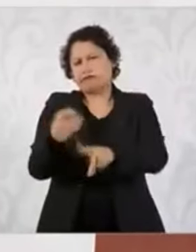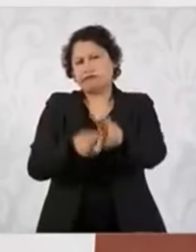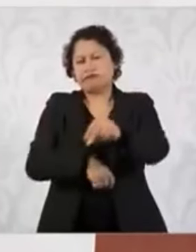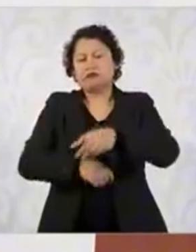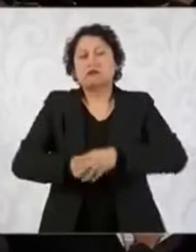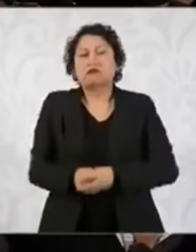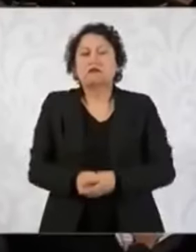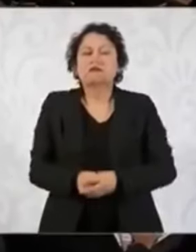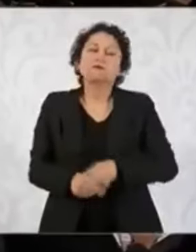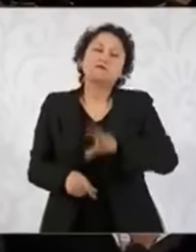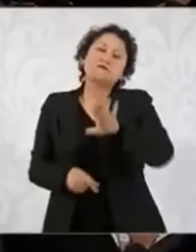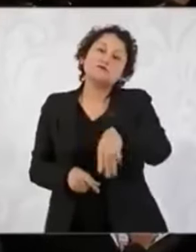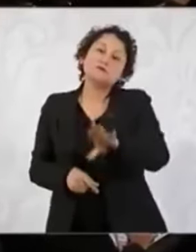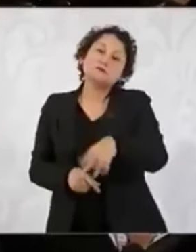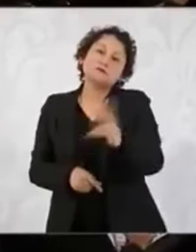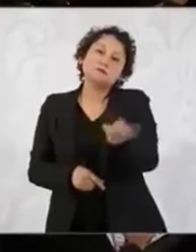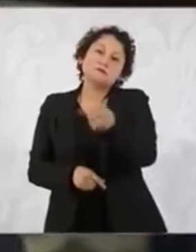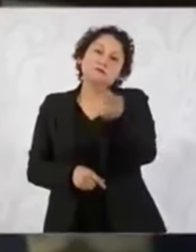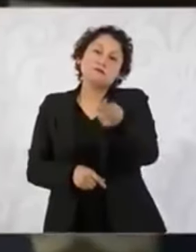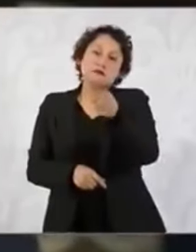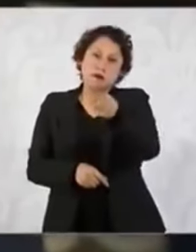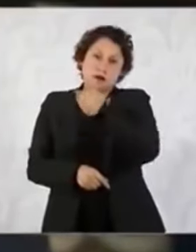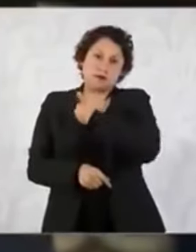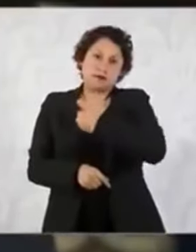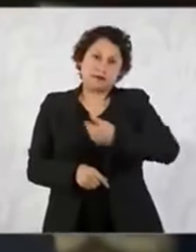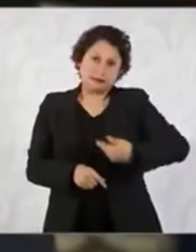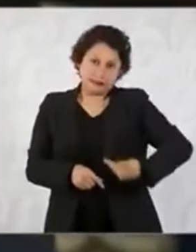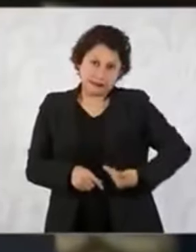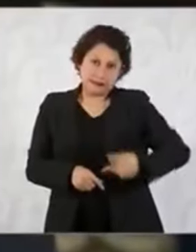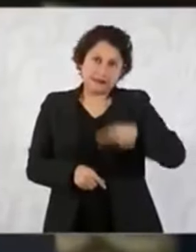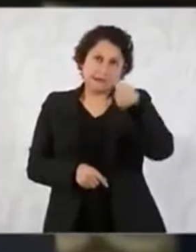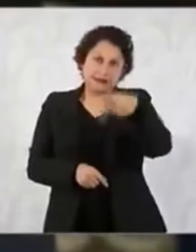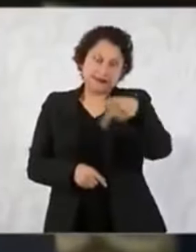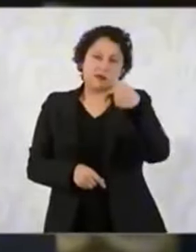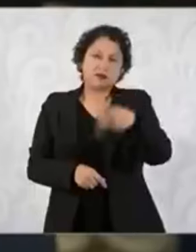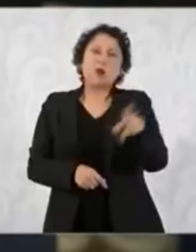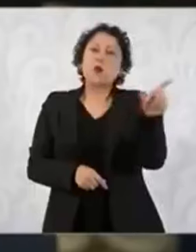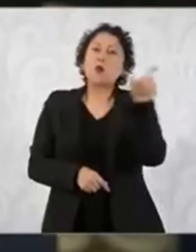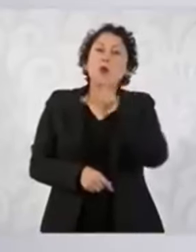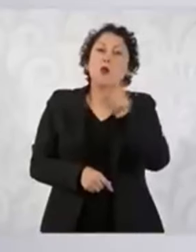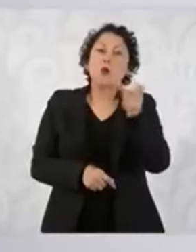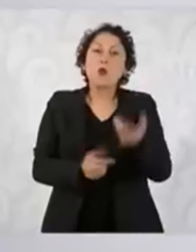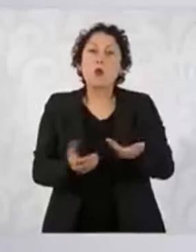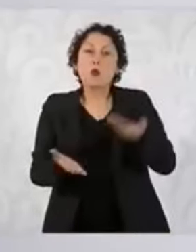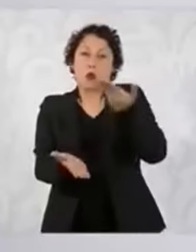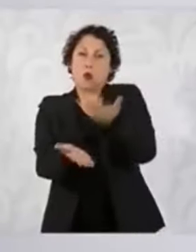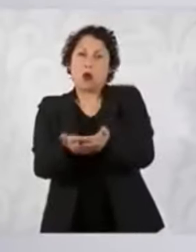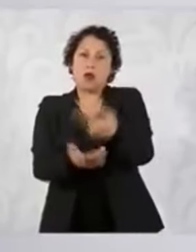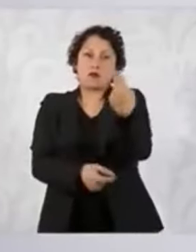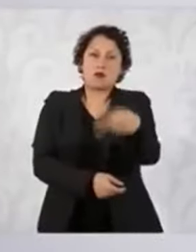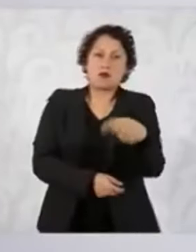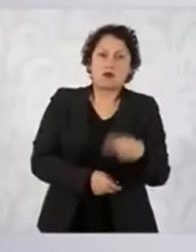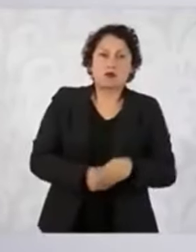sentido, ¿cuándo el Ejecutivo ya tendría los nombres o los daría a conocer? Sí, pues la próxima semana es